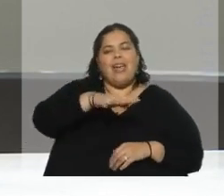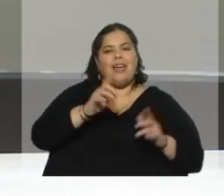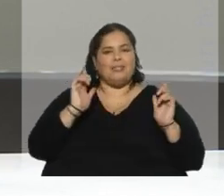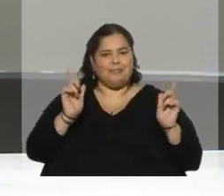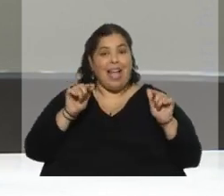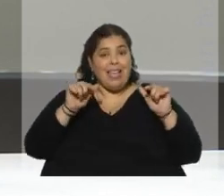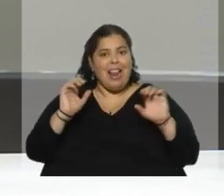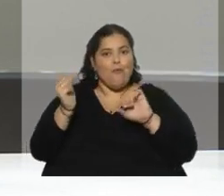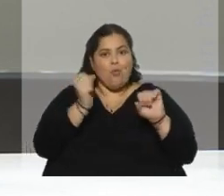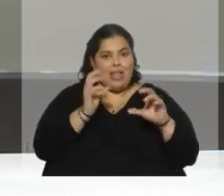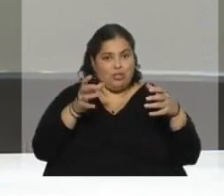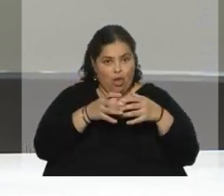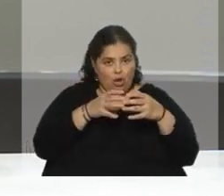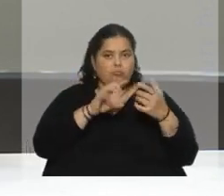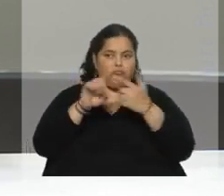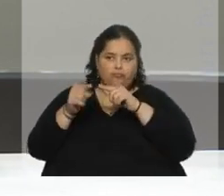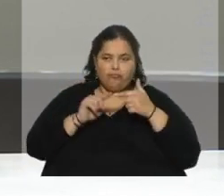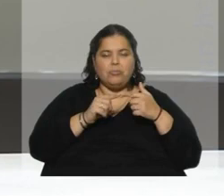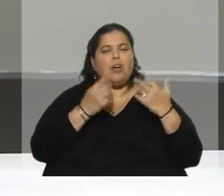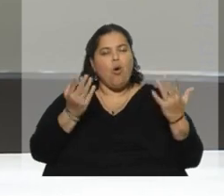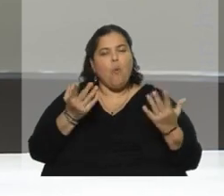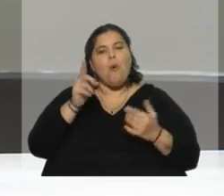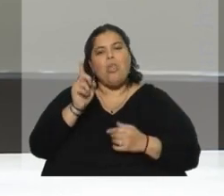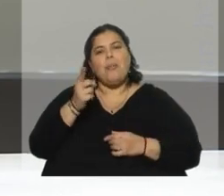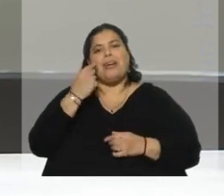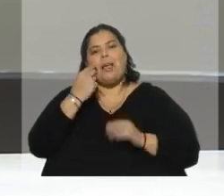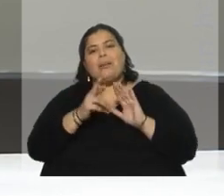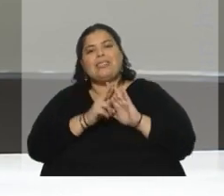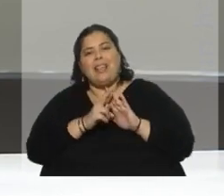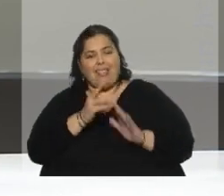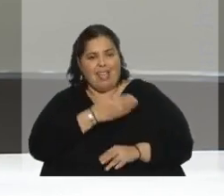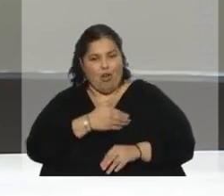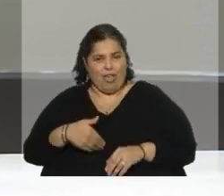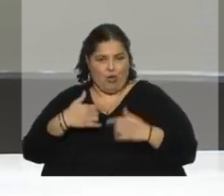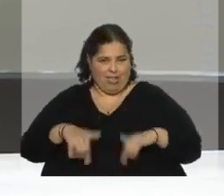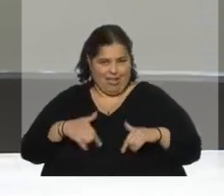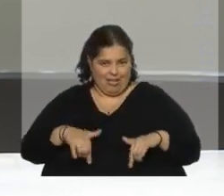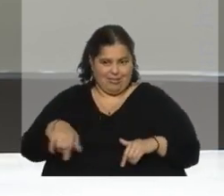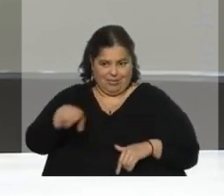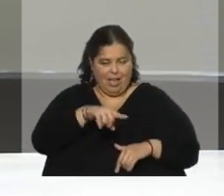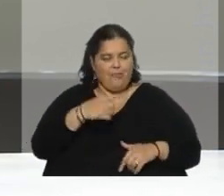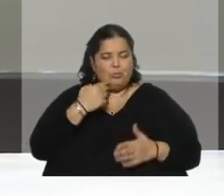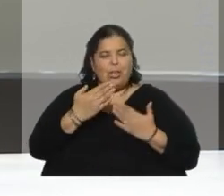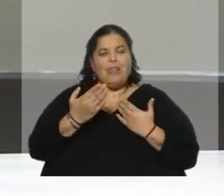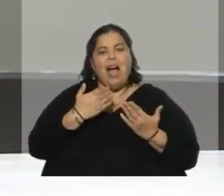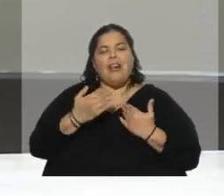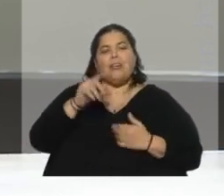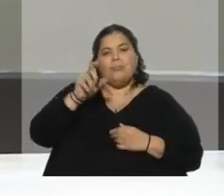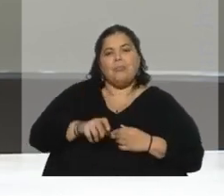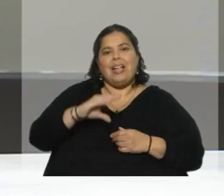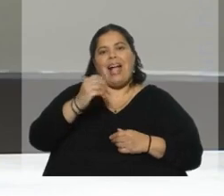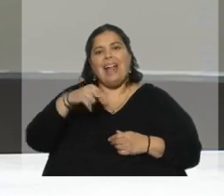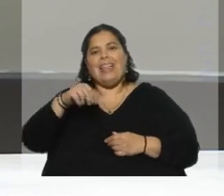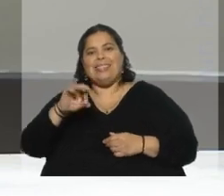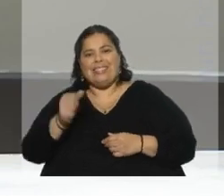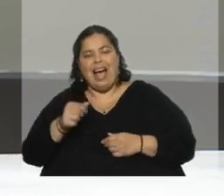articulando allí con varias organizaciones y, como decíamos, también con representantes del gobierno local y las instituciones. Conversamos con Diego Canessa a